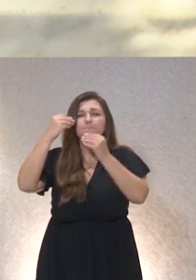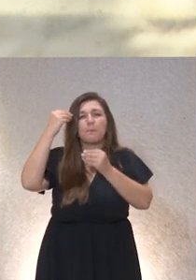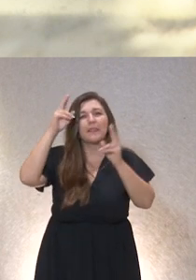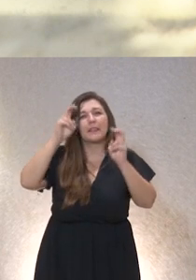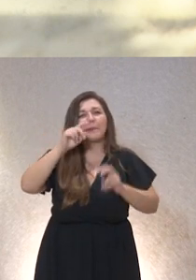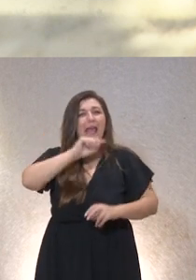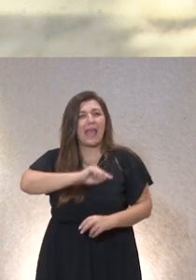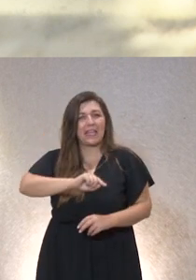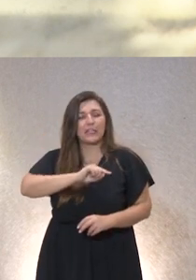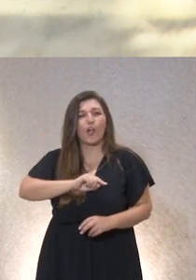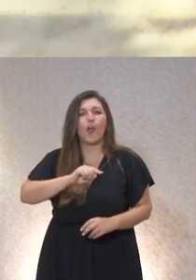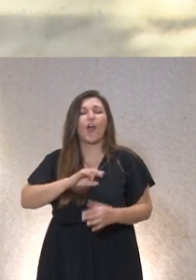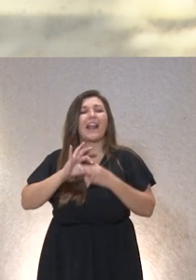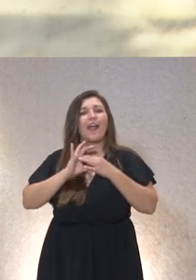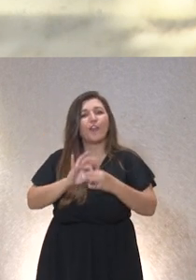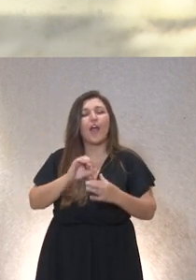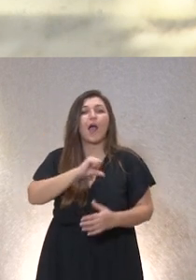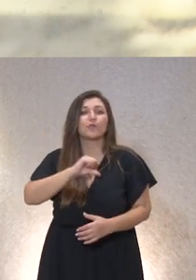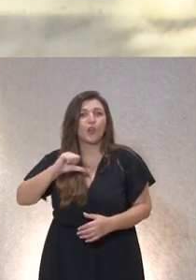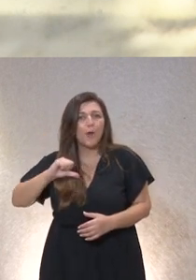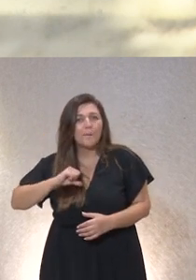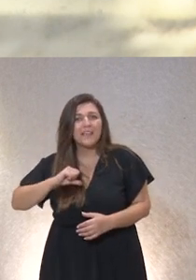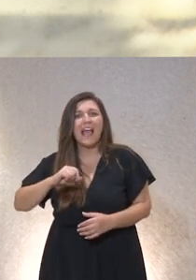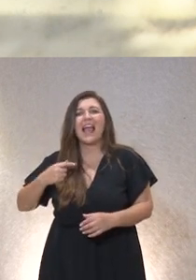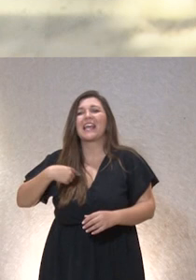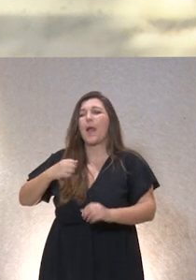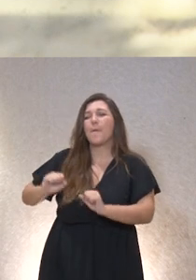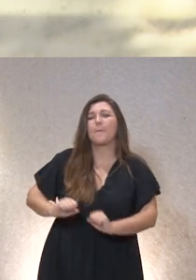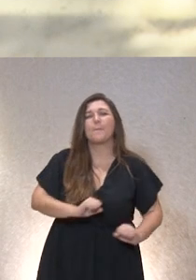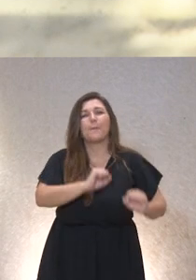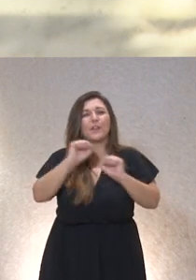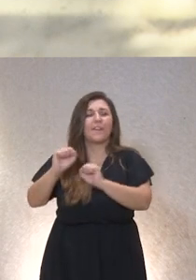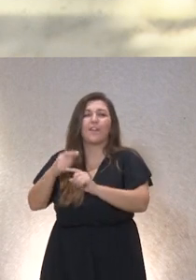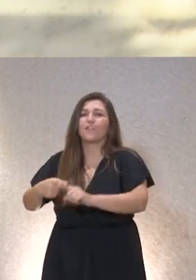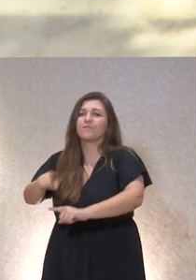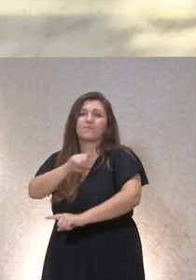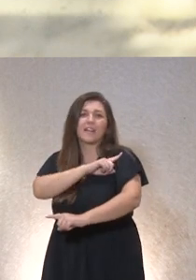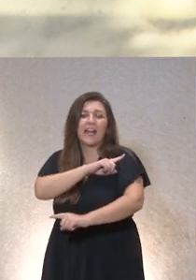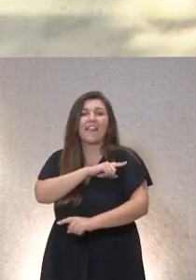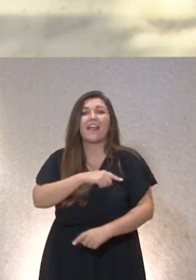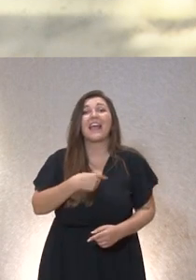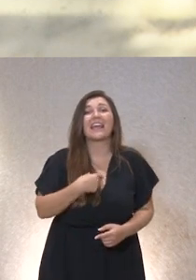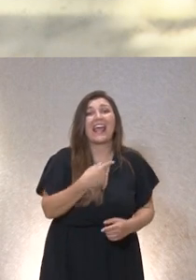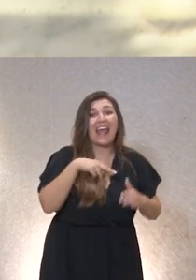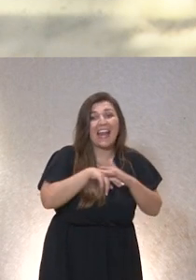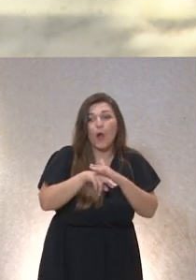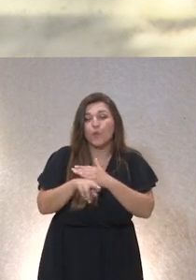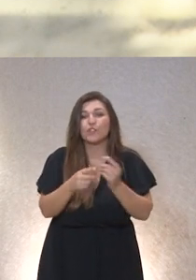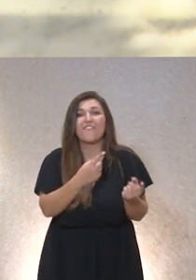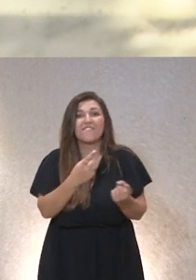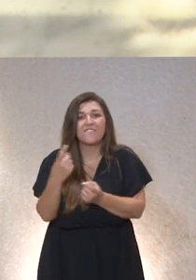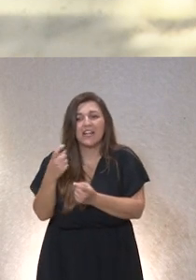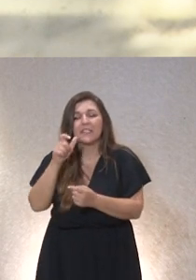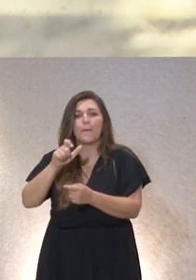en relación con la autonomía y la sobreprotección y la falta de recursos respecto a estas